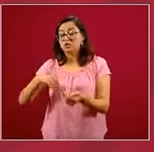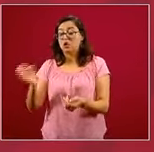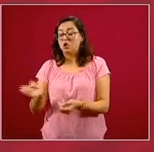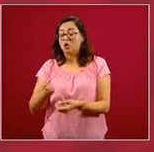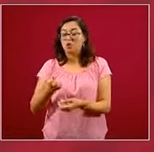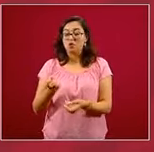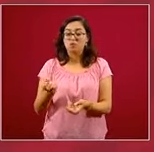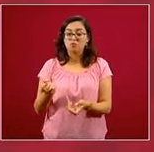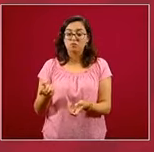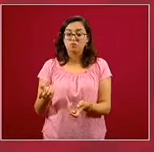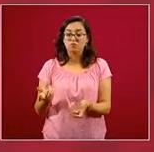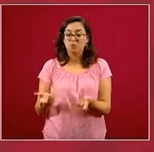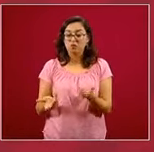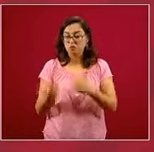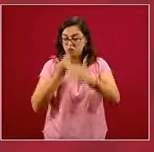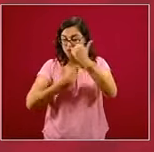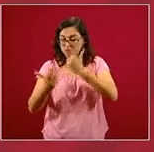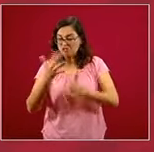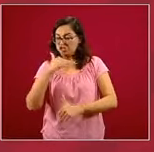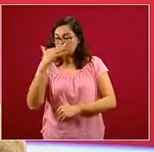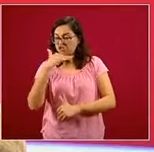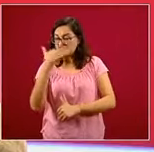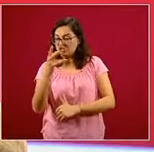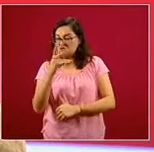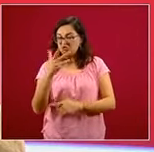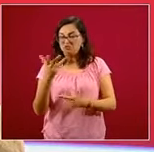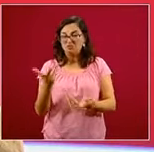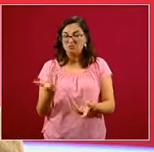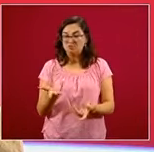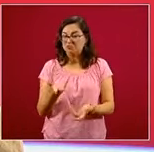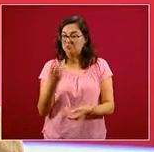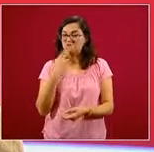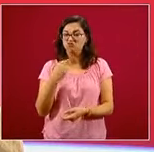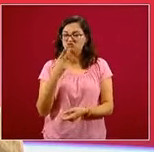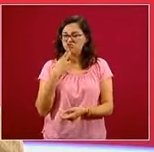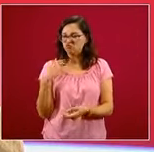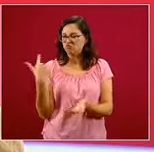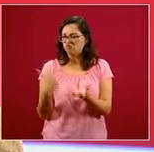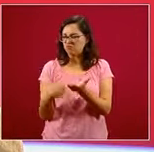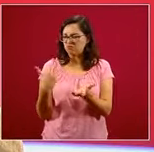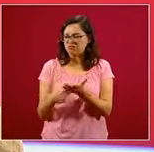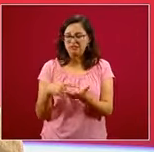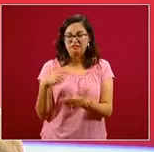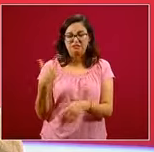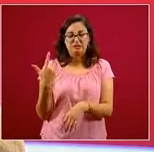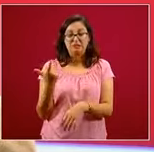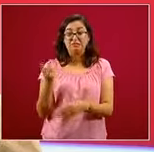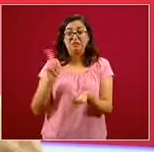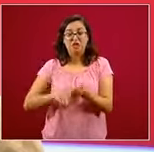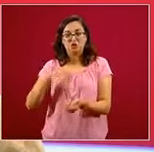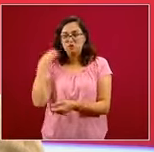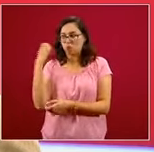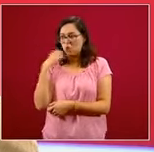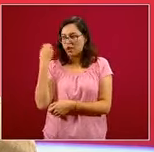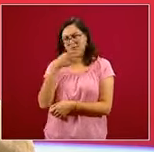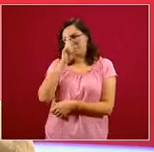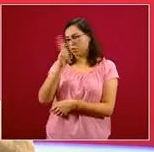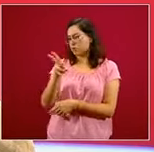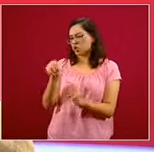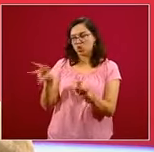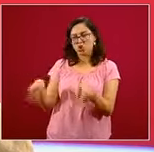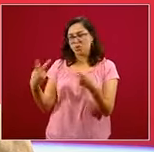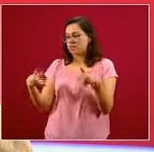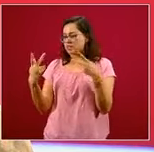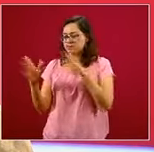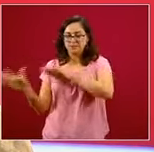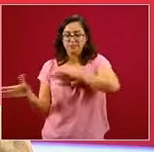de baja calidad nutricia, altísimos en poder calórico en las escuelas, es parte de este enfoque de